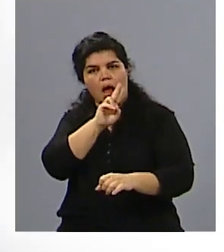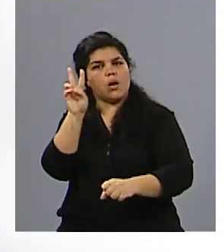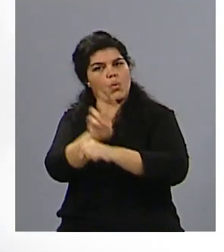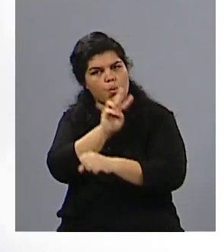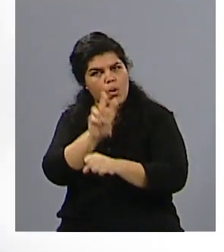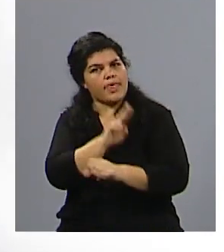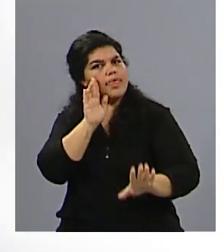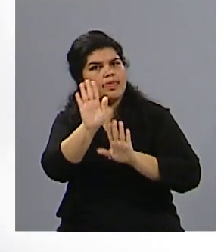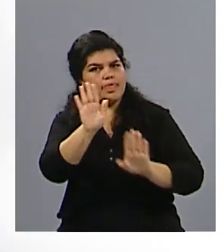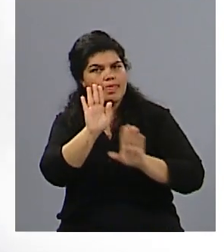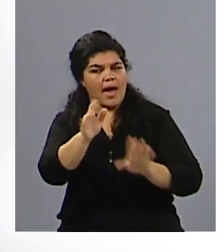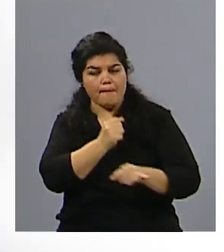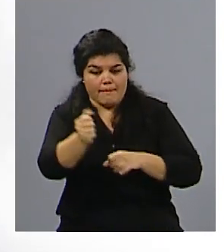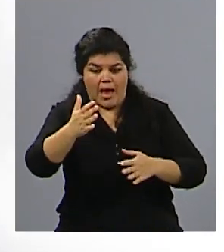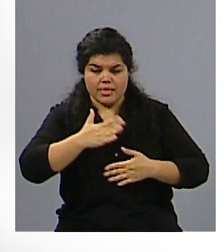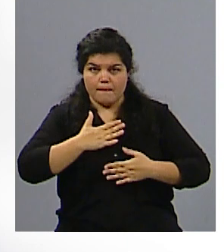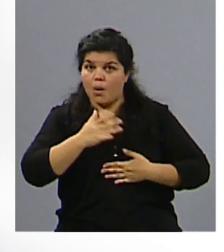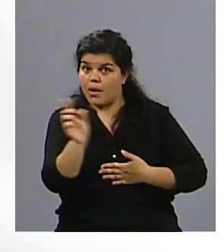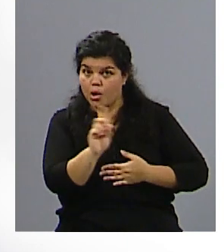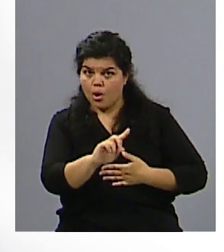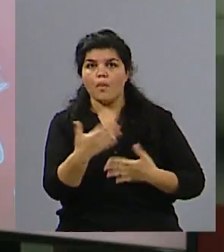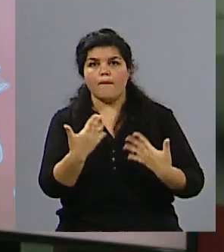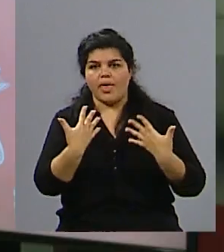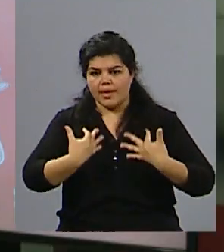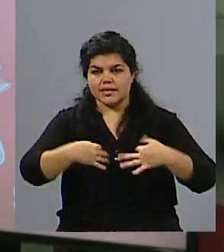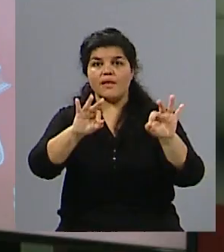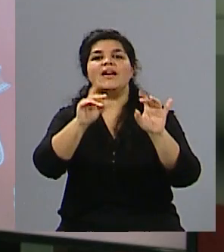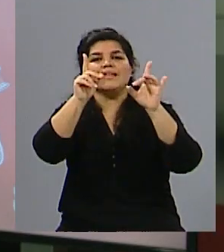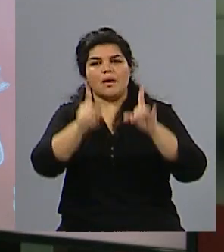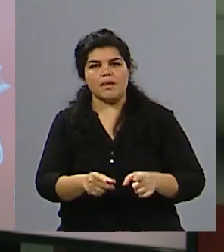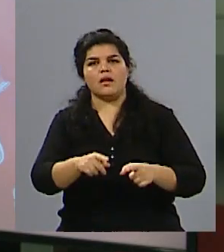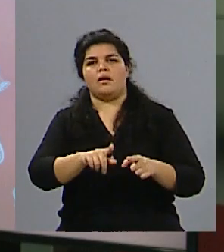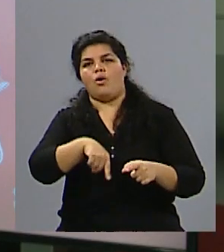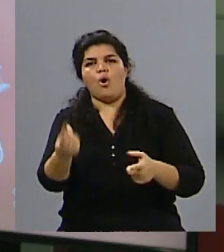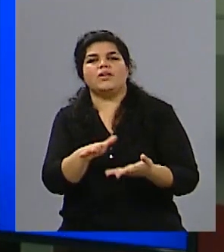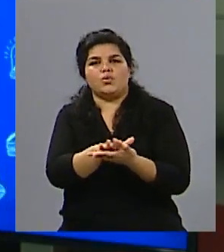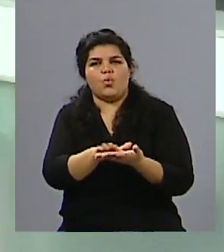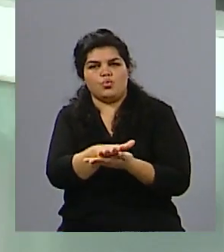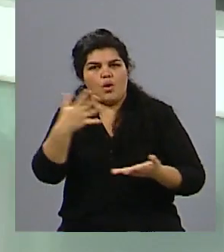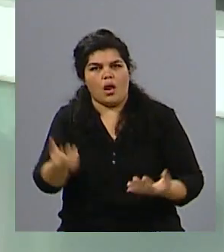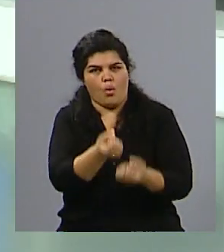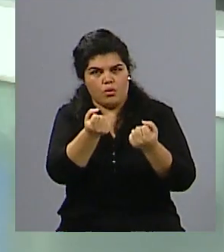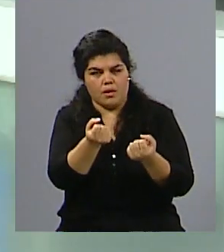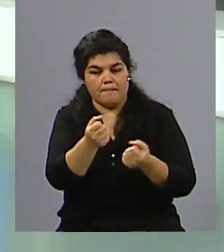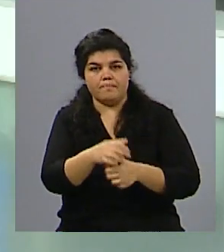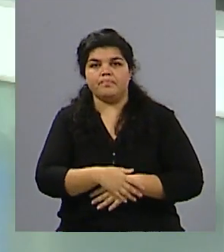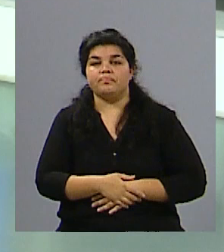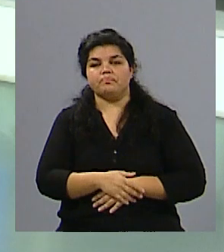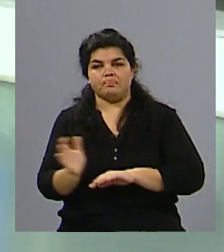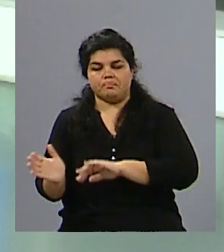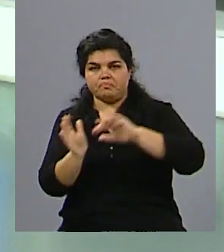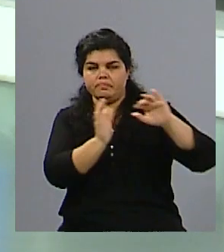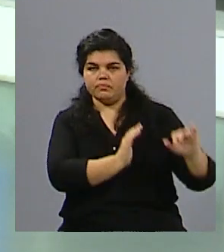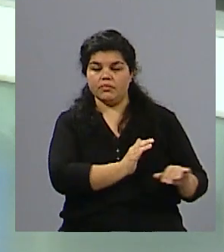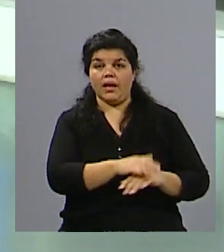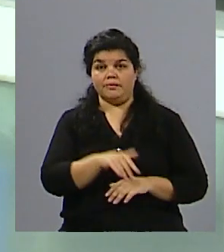como corresponde. Laura, vamos a ir, te parece, a un... Decidíamos hablar con esto, de este